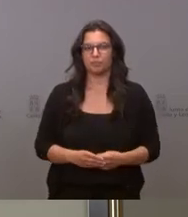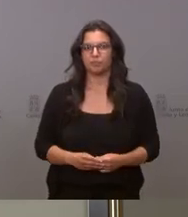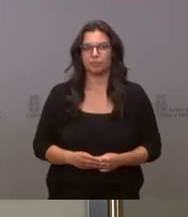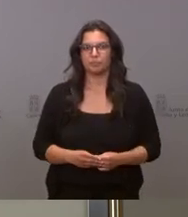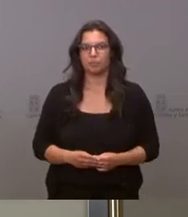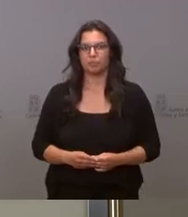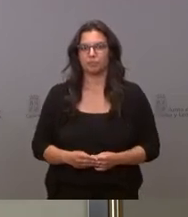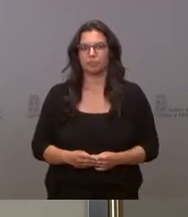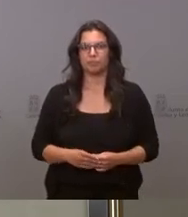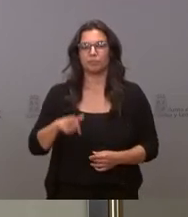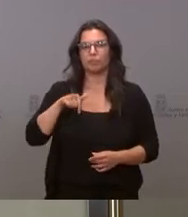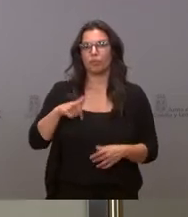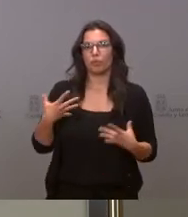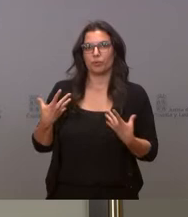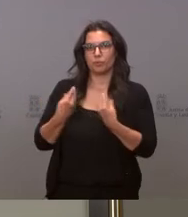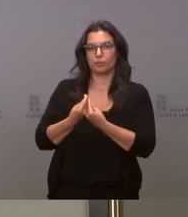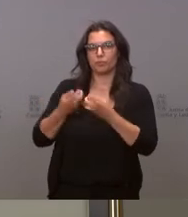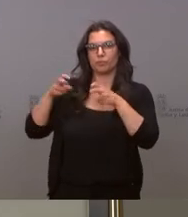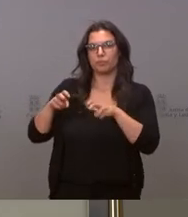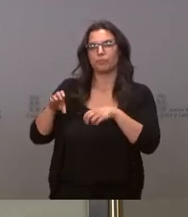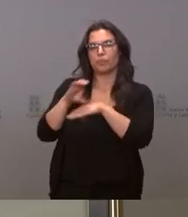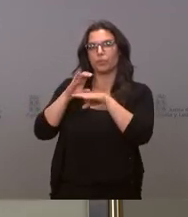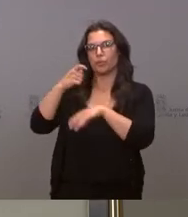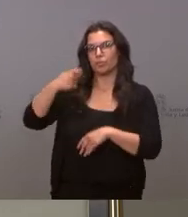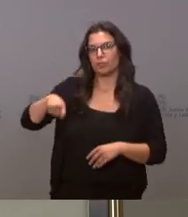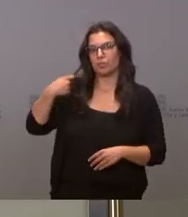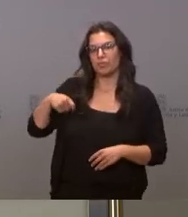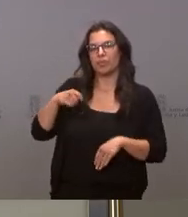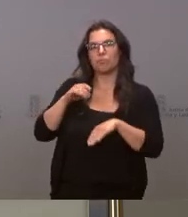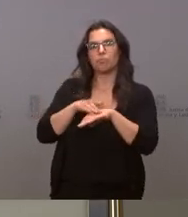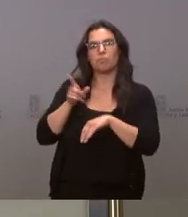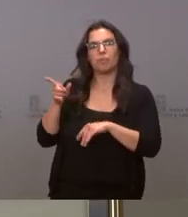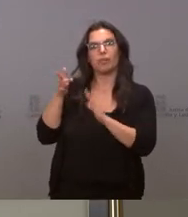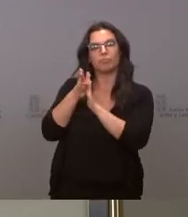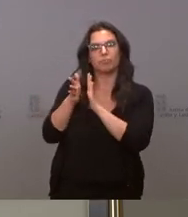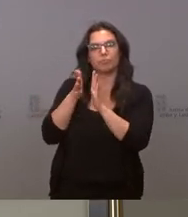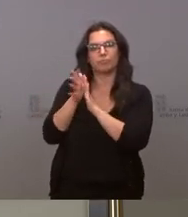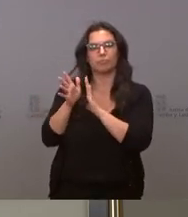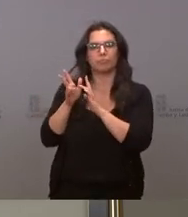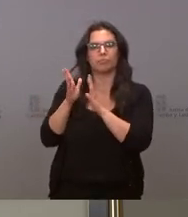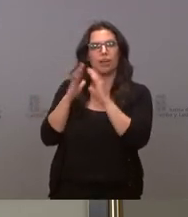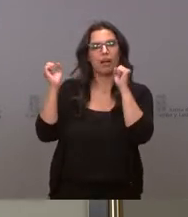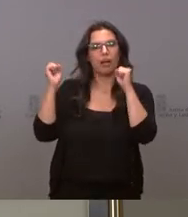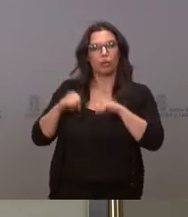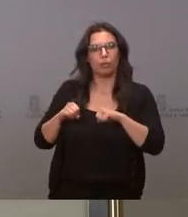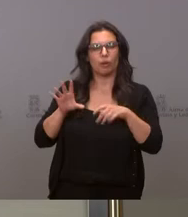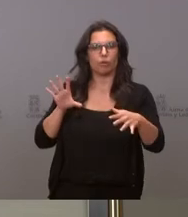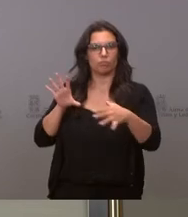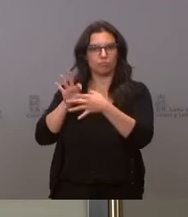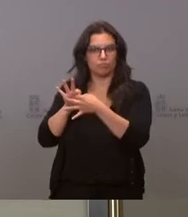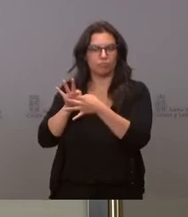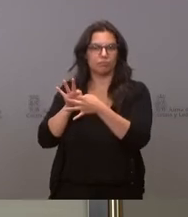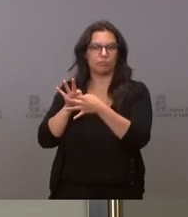Nos acompaña hoy el consejero de Presidencia para dar cuenta de los acuerdos que corresponden